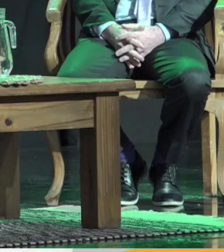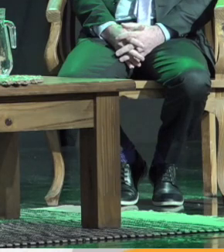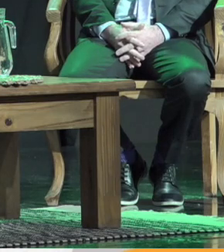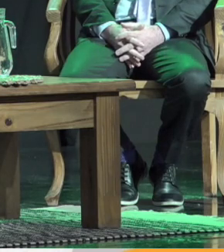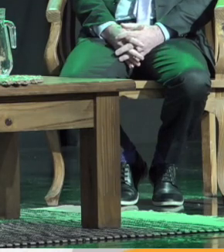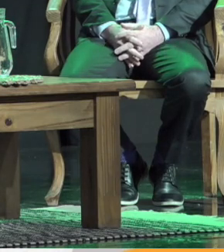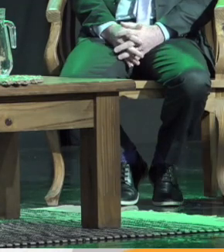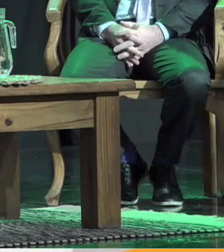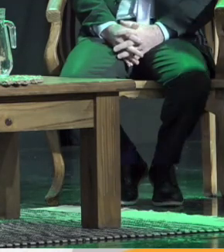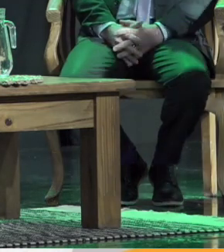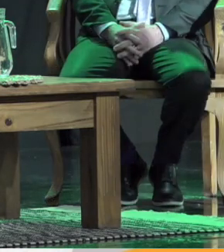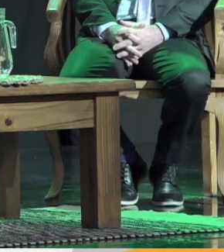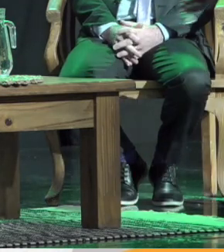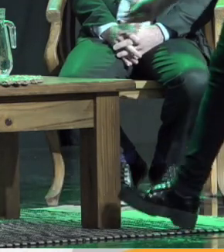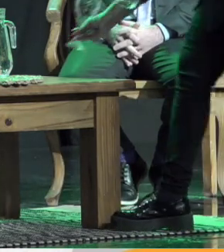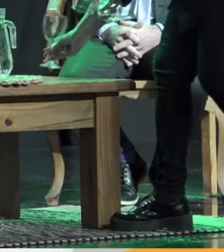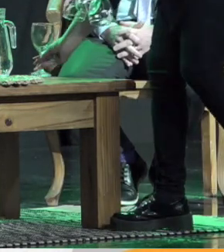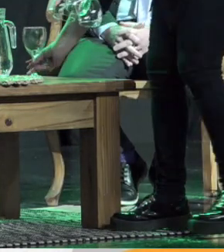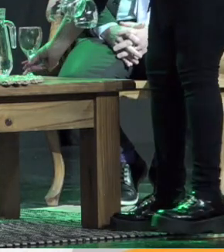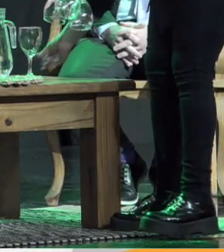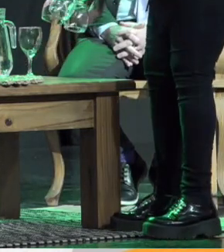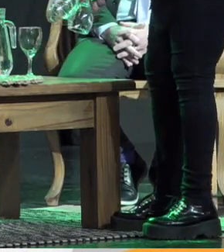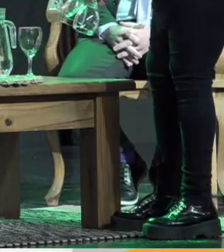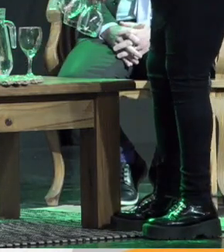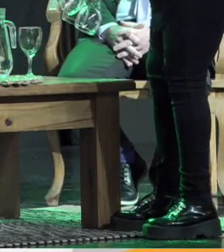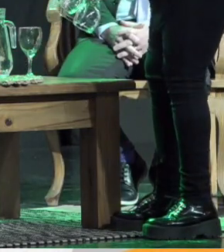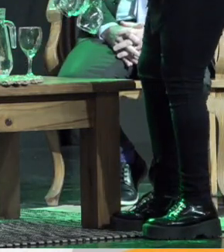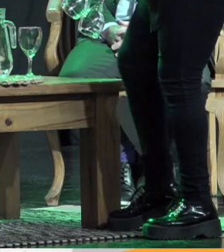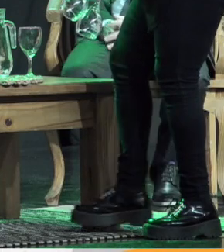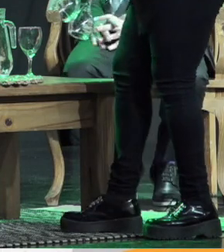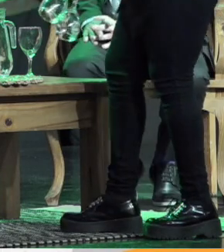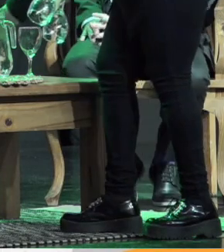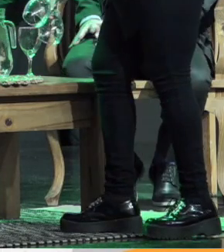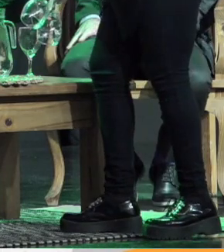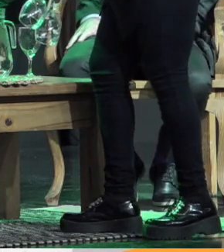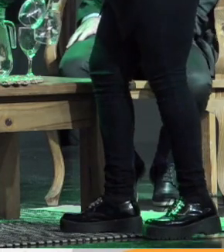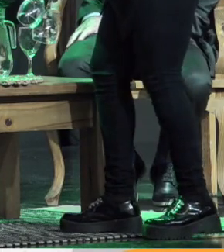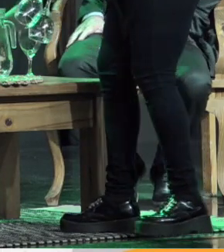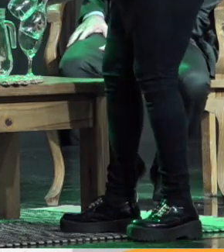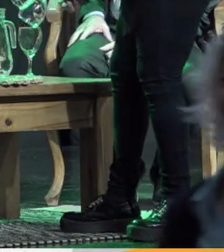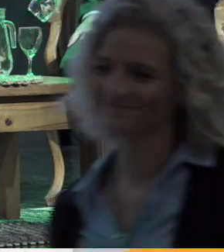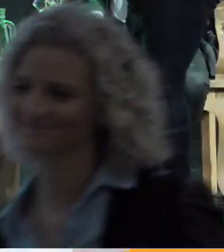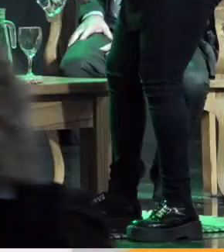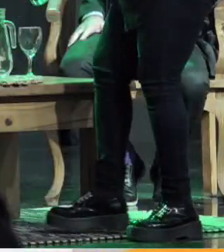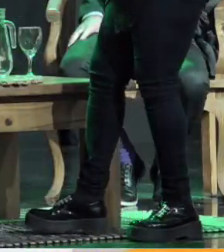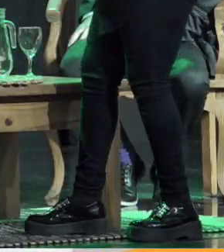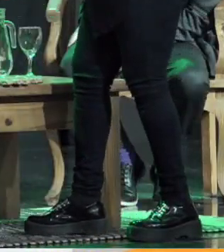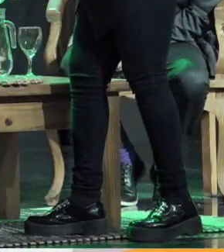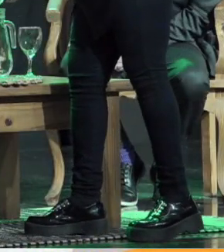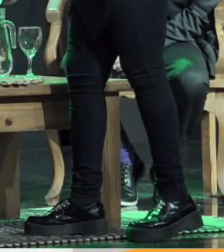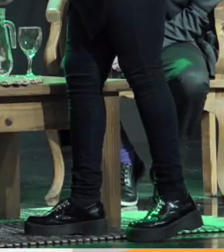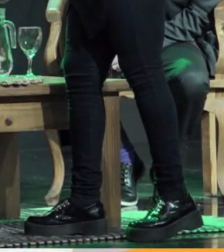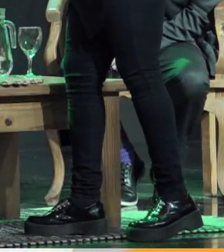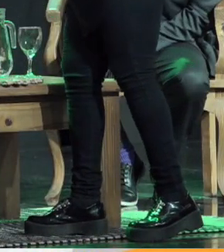imprevistos bueno nos visita entonces también de Tucumán seguimos bastante federal este el